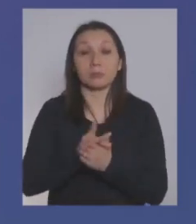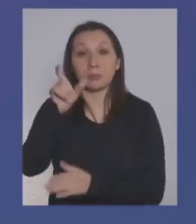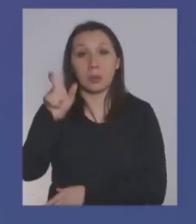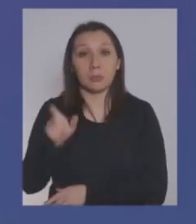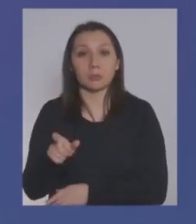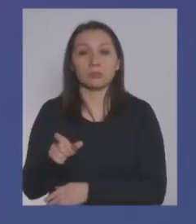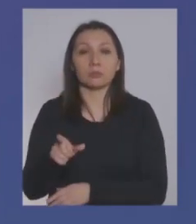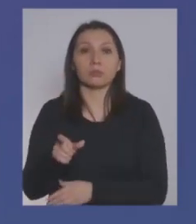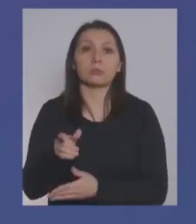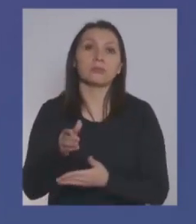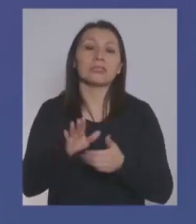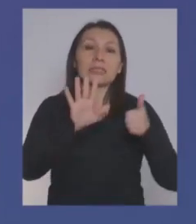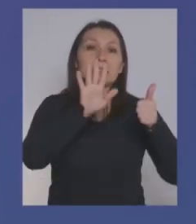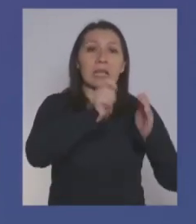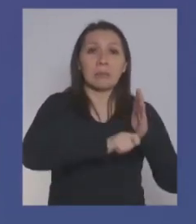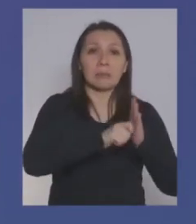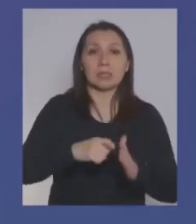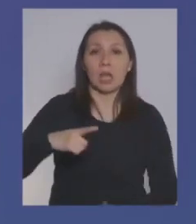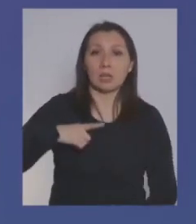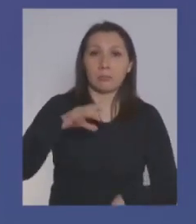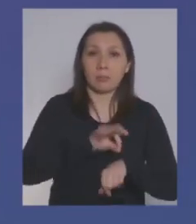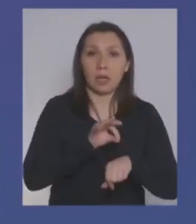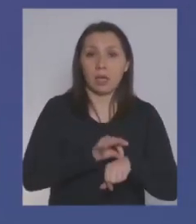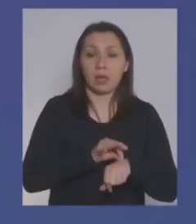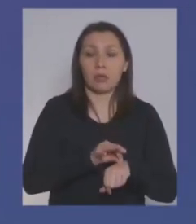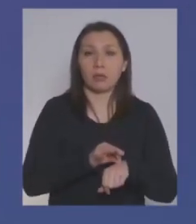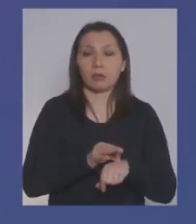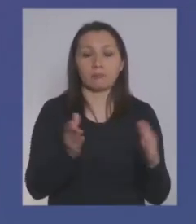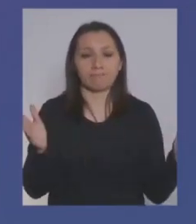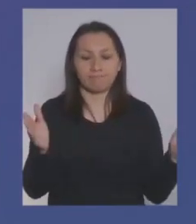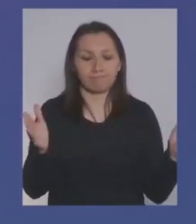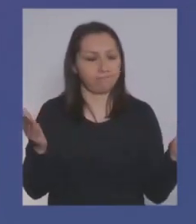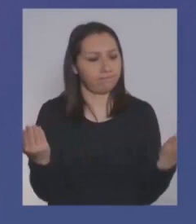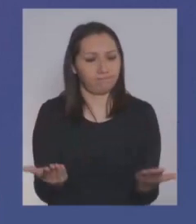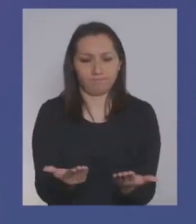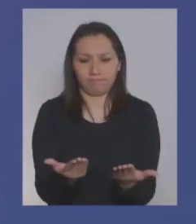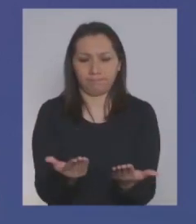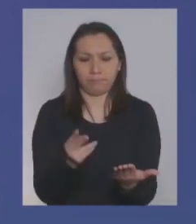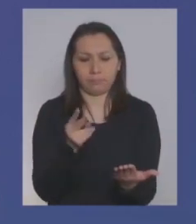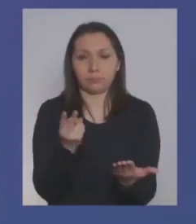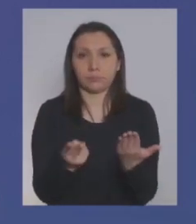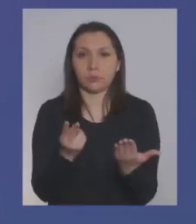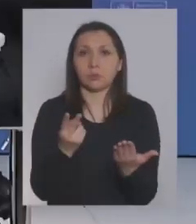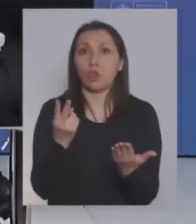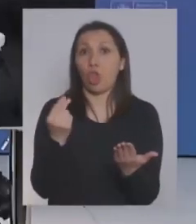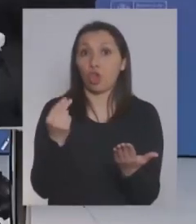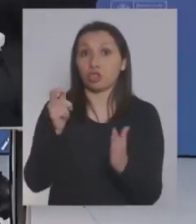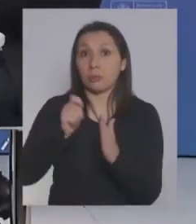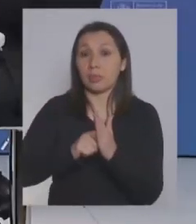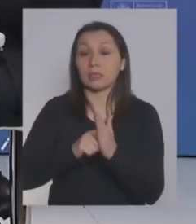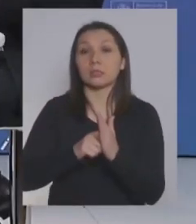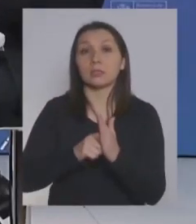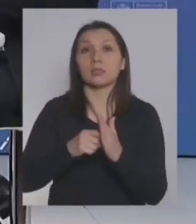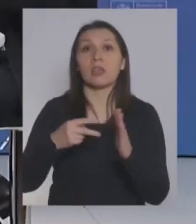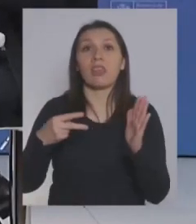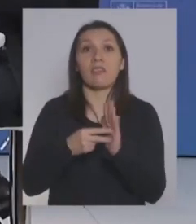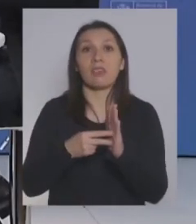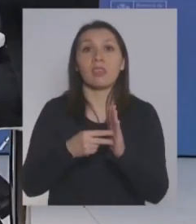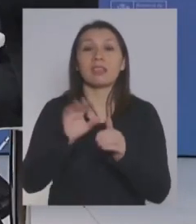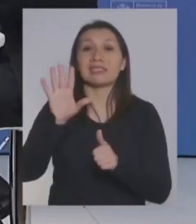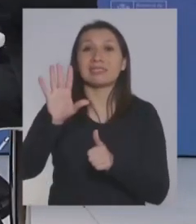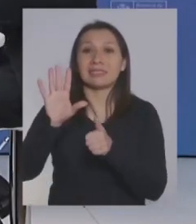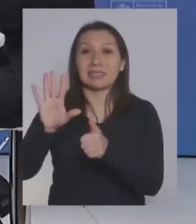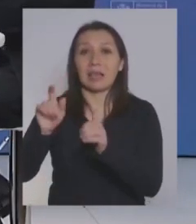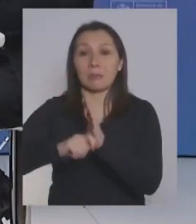persona en realidad estuvo la mitad del año con licencia médica, lo correcto es que yo dividía esos 12 por 6 meses y no por los 12. Y por lo